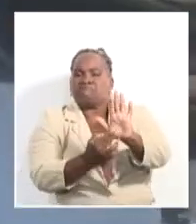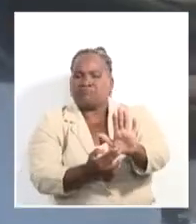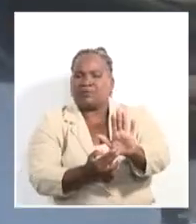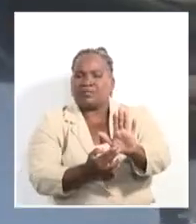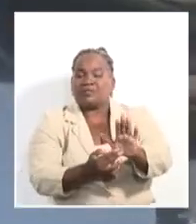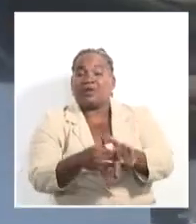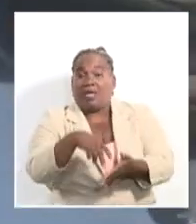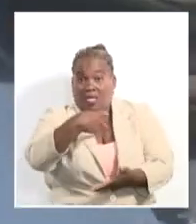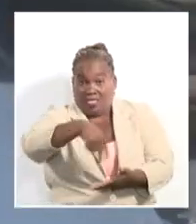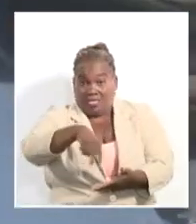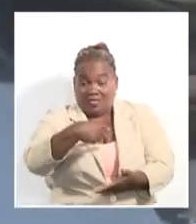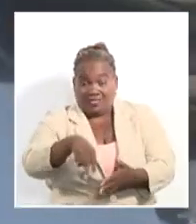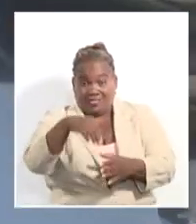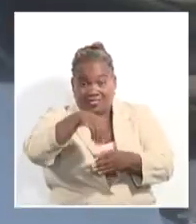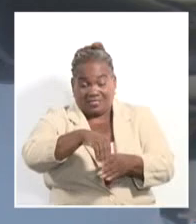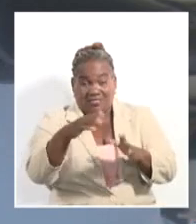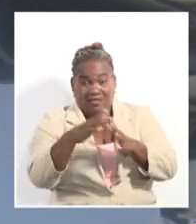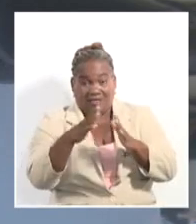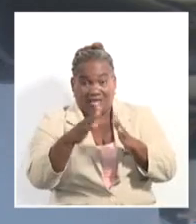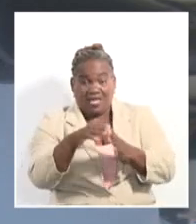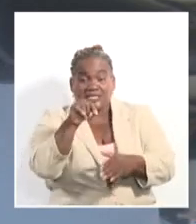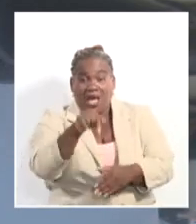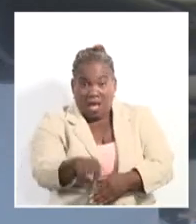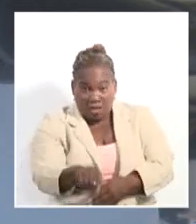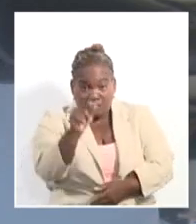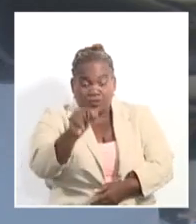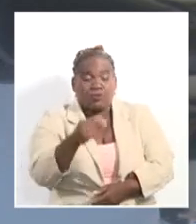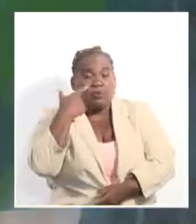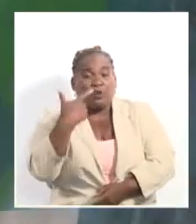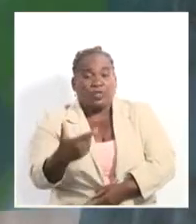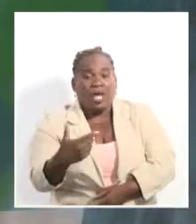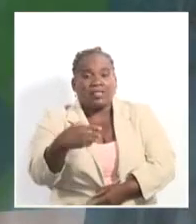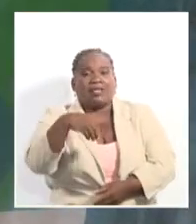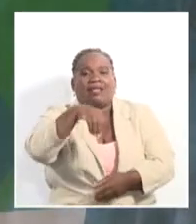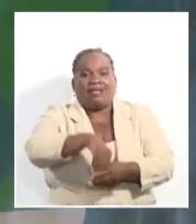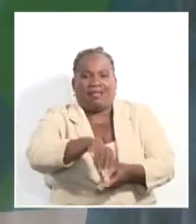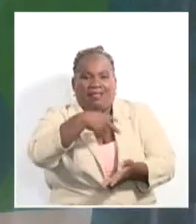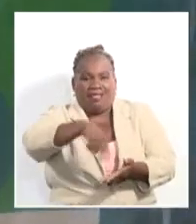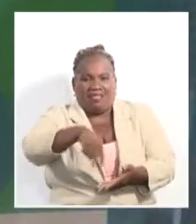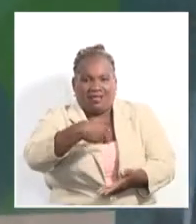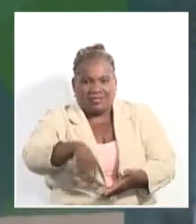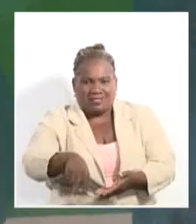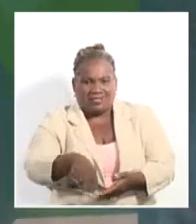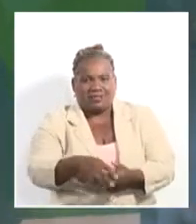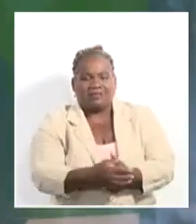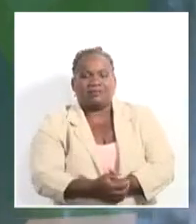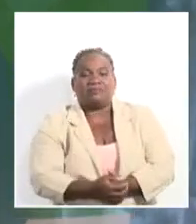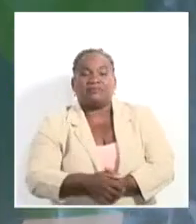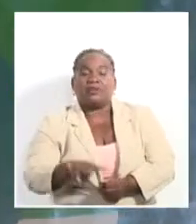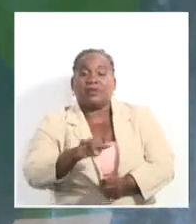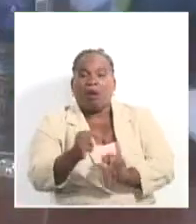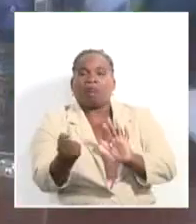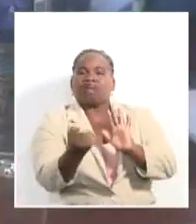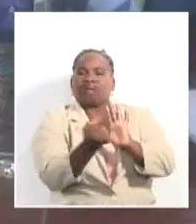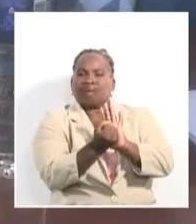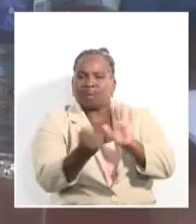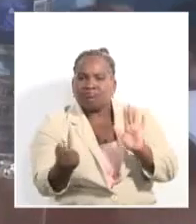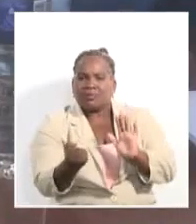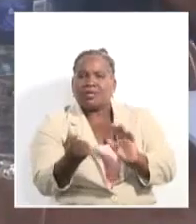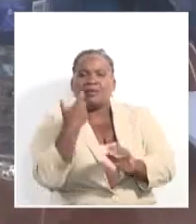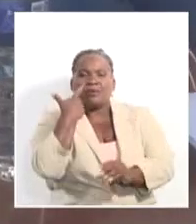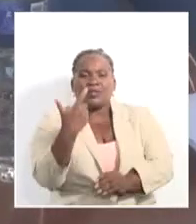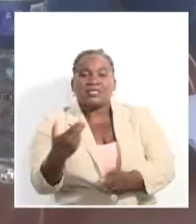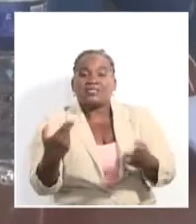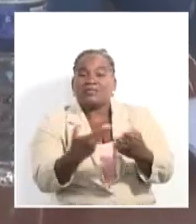contará con la presencia de destacadas figuras de la danza cubana y del Consejo Nacional de las Artes Escénicas y confirma su alcance internacional, pues